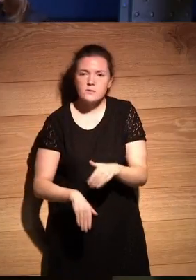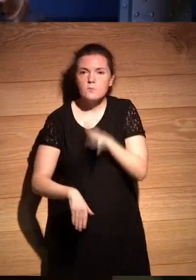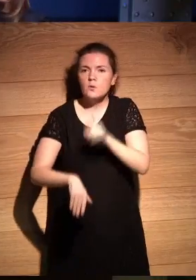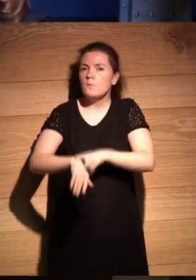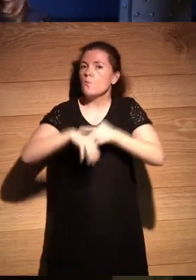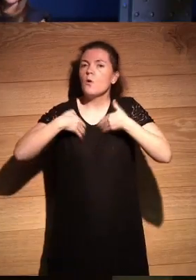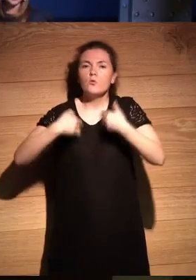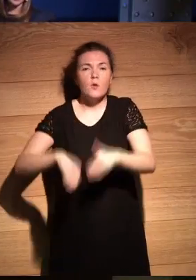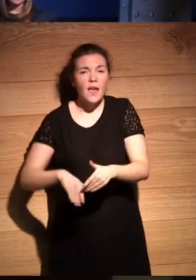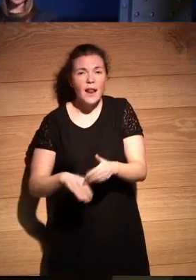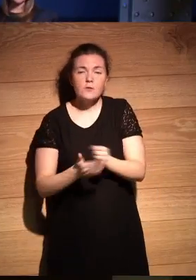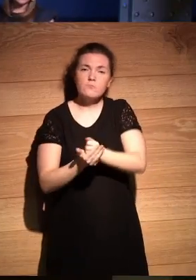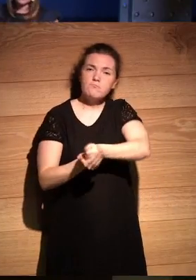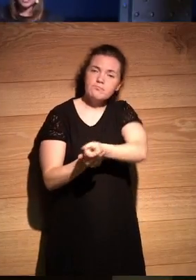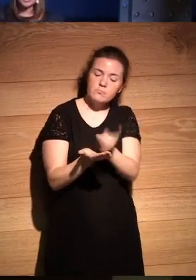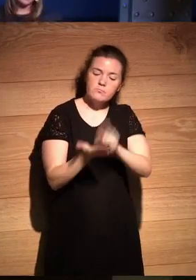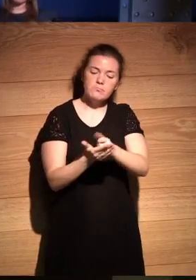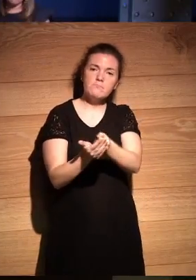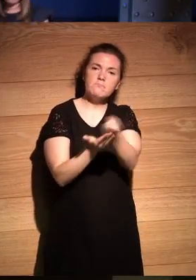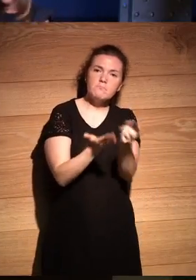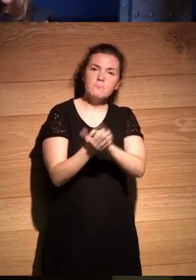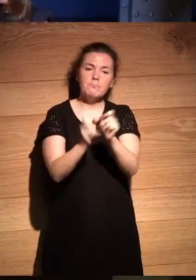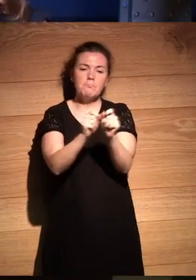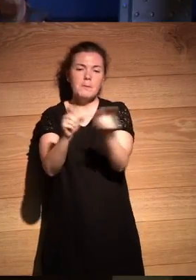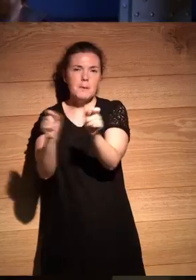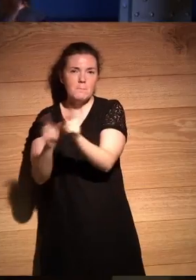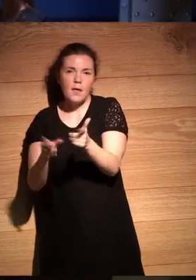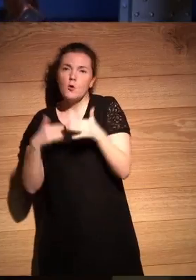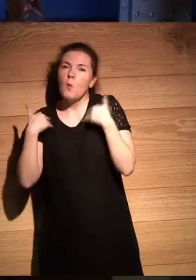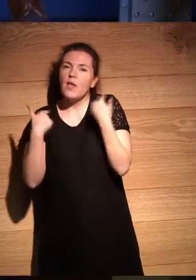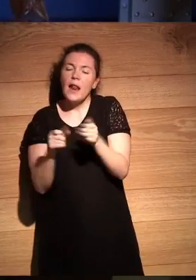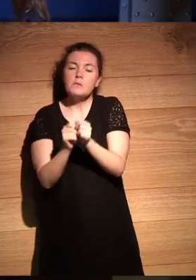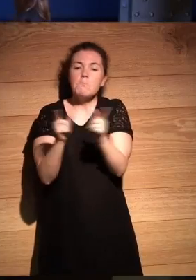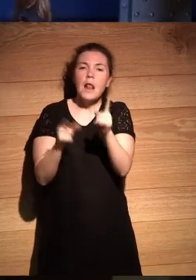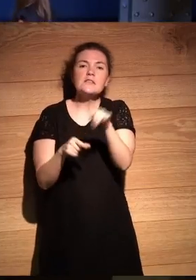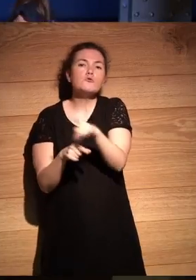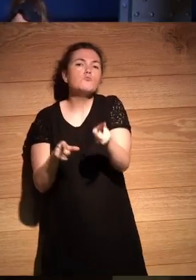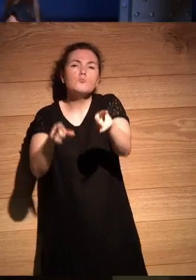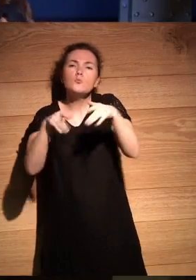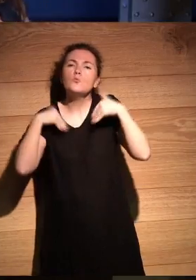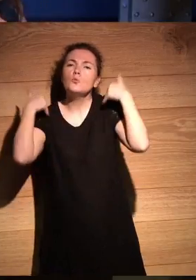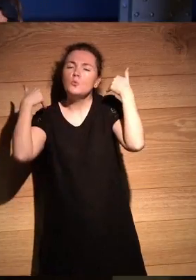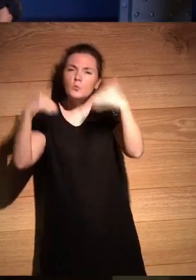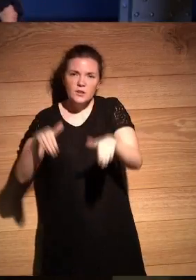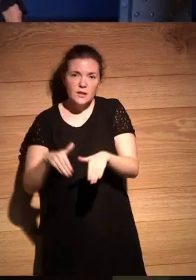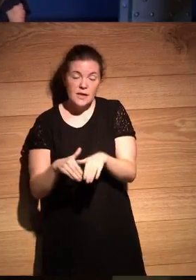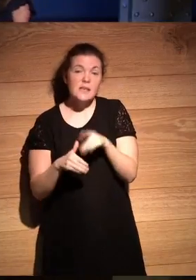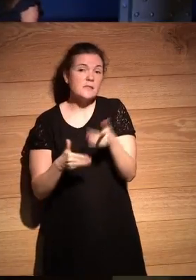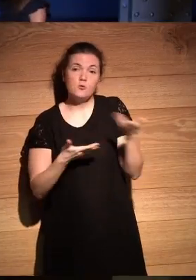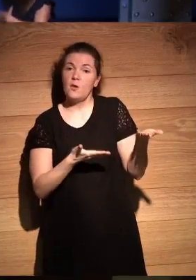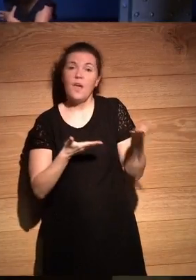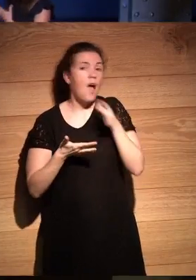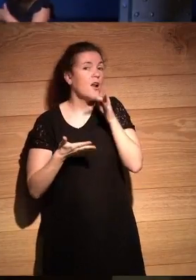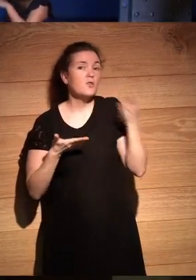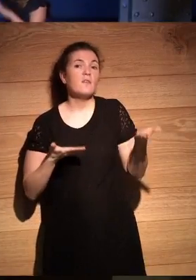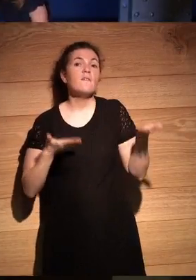que despliegue el contenido que quiera o o no y y bueno esa es la invitación